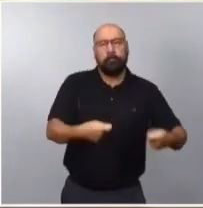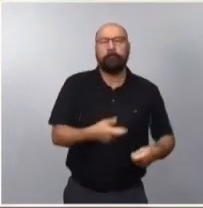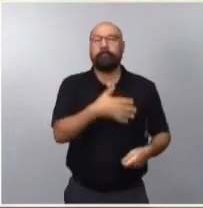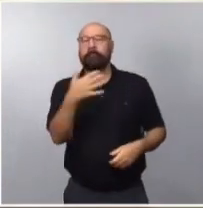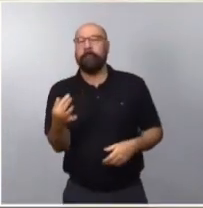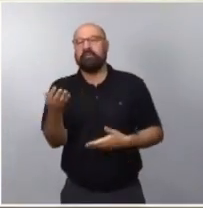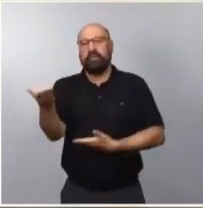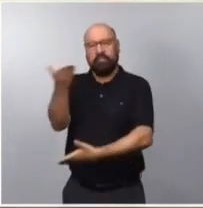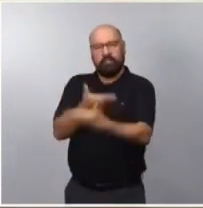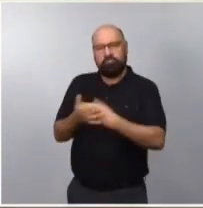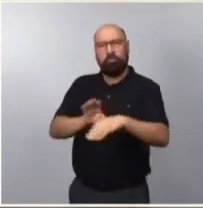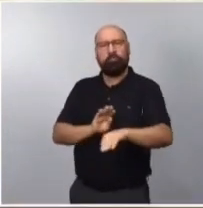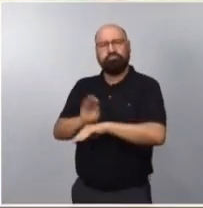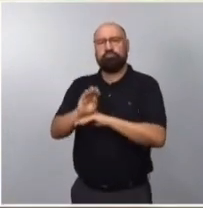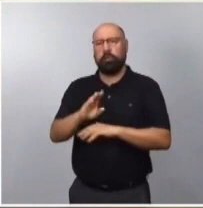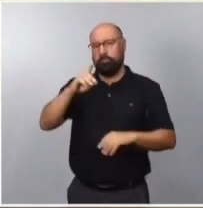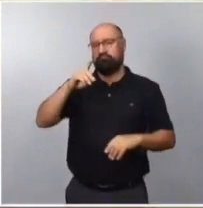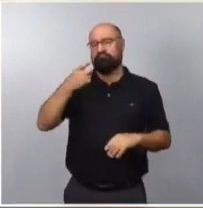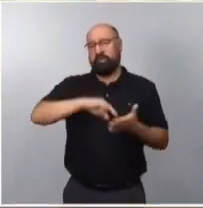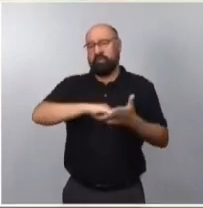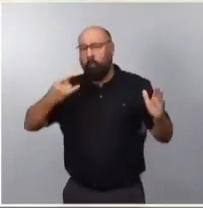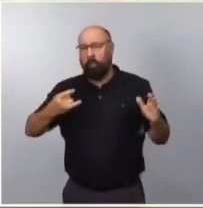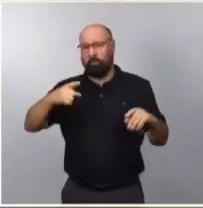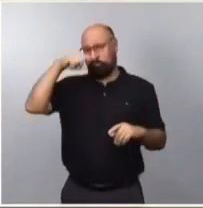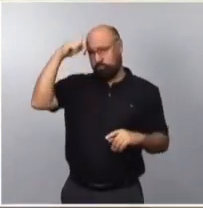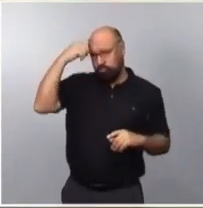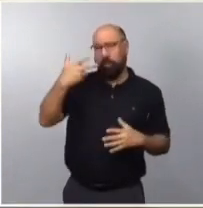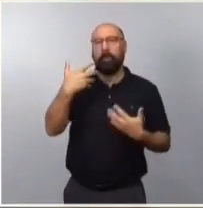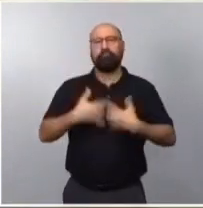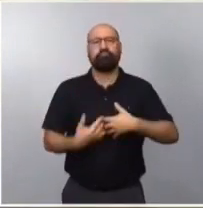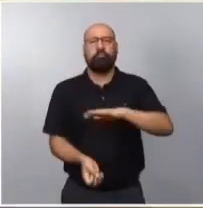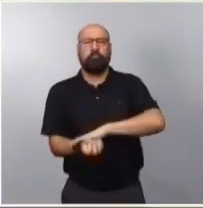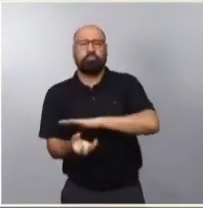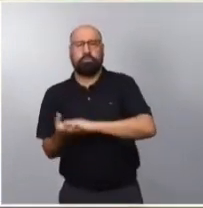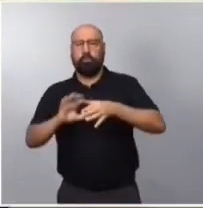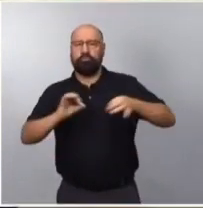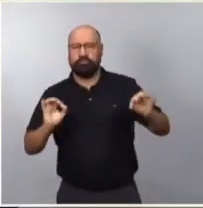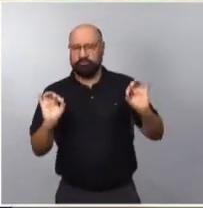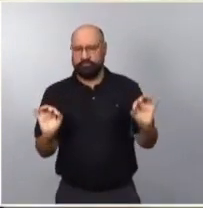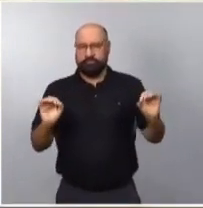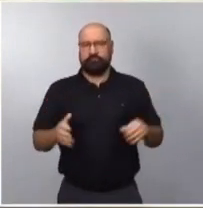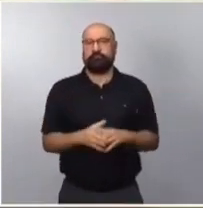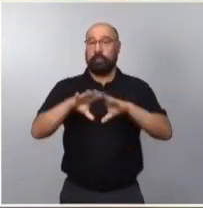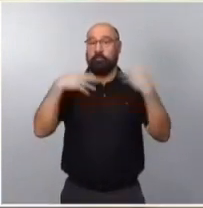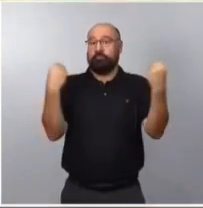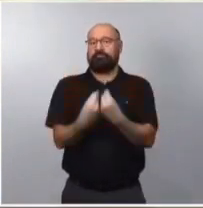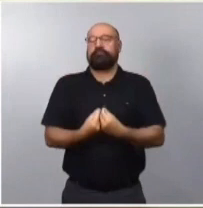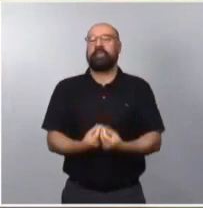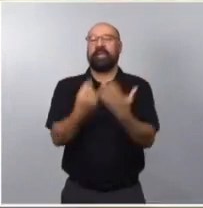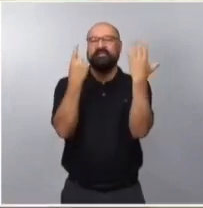conocimiento, en cultura y también en encadenamiento productivo. Por este motivo es que en mi comitiva se encuentran seis